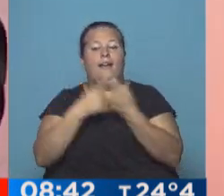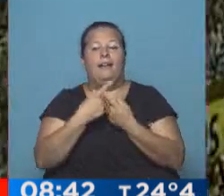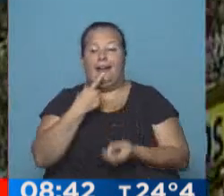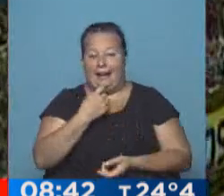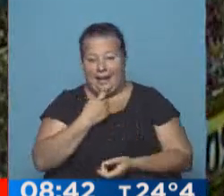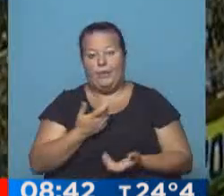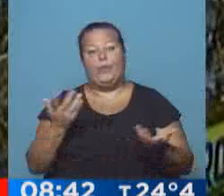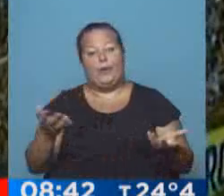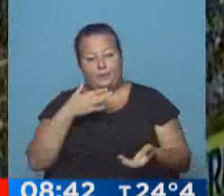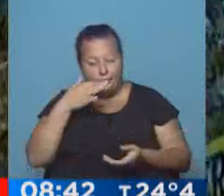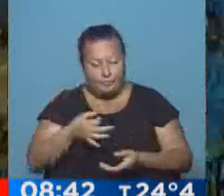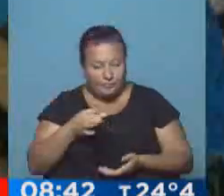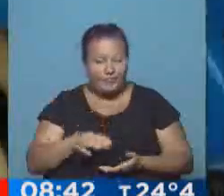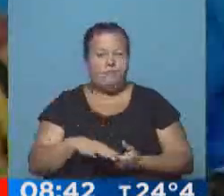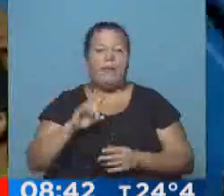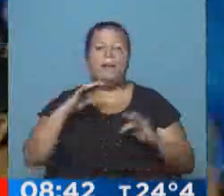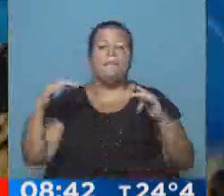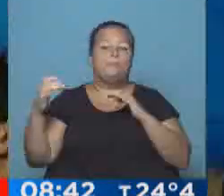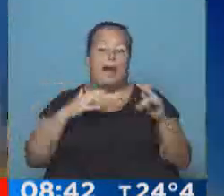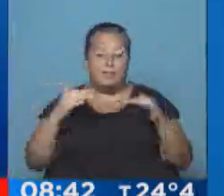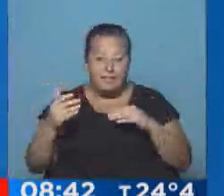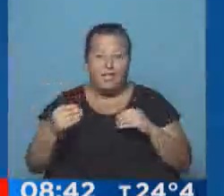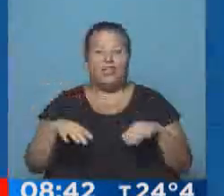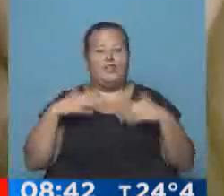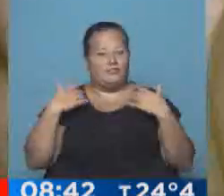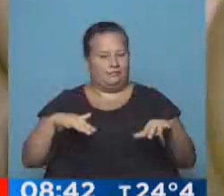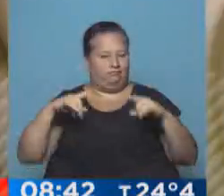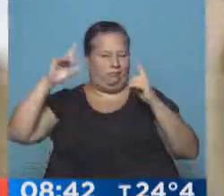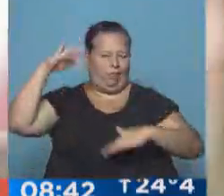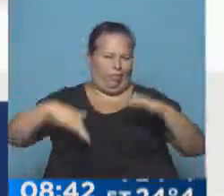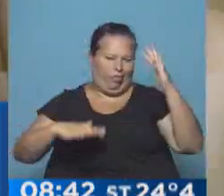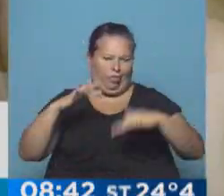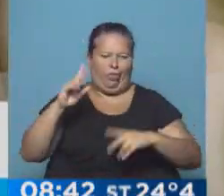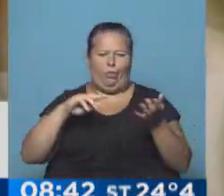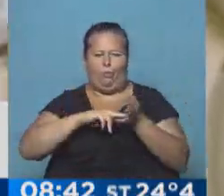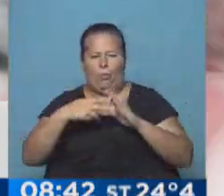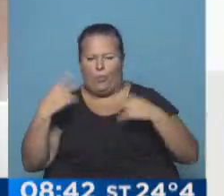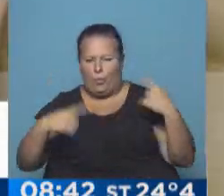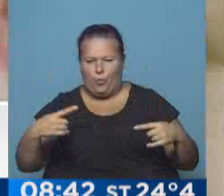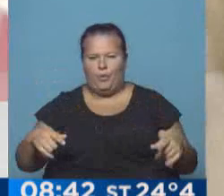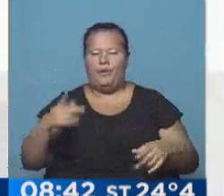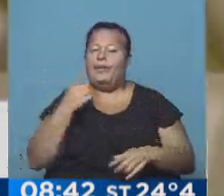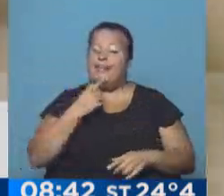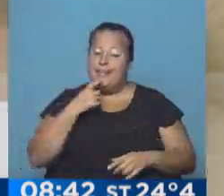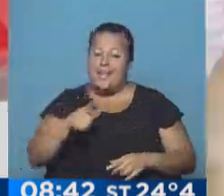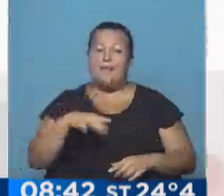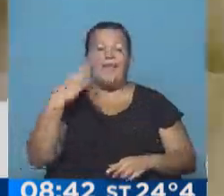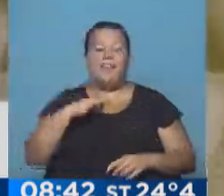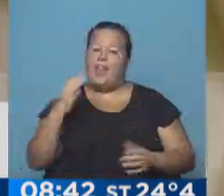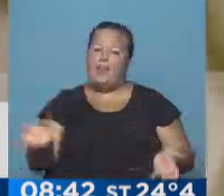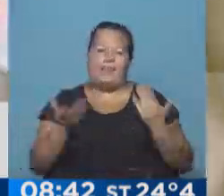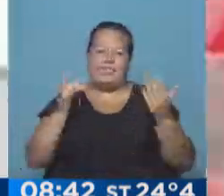tenía River. Bueno, lo cierto es que el partido tuvo demasiados vaivenes, muchas polémicas. Y un River que tenía que